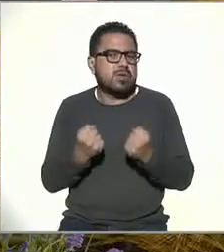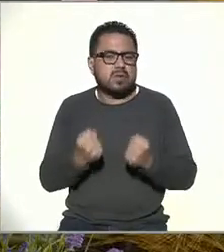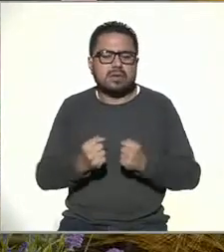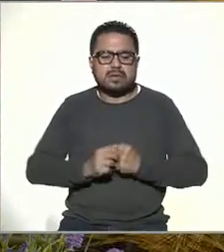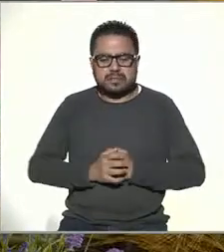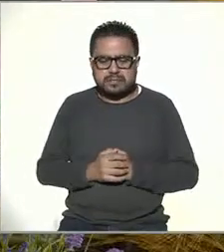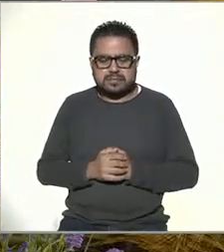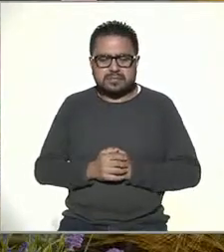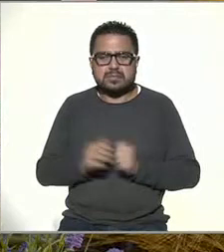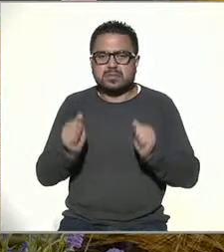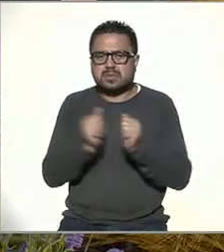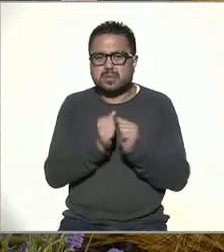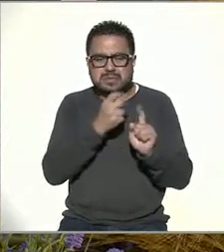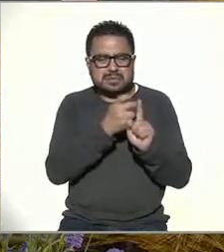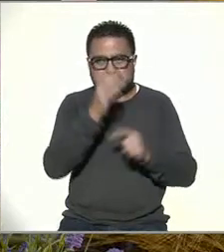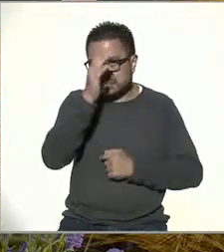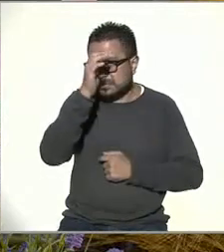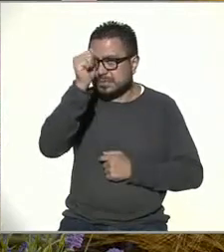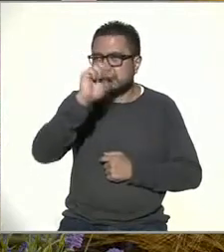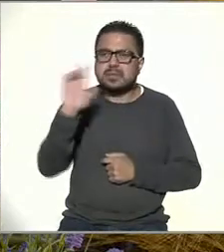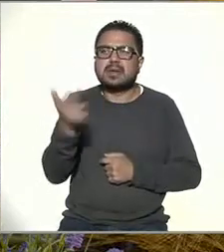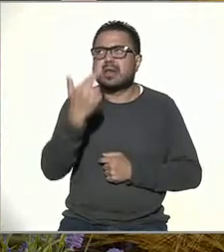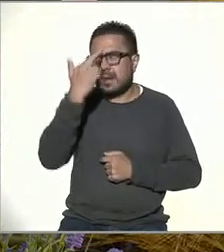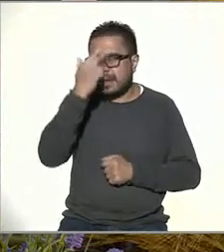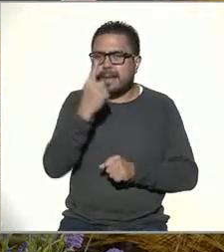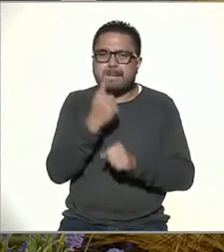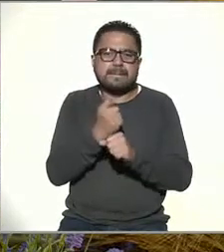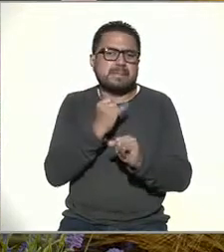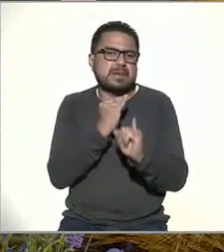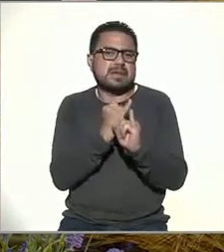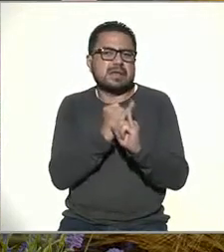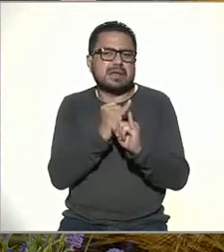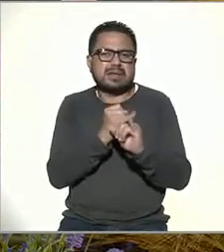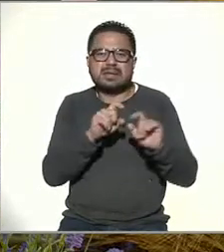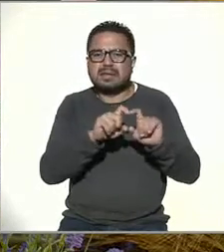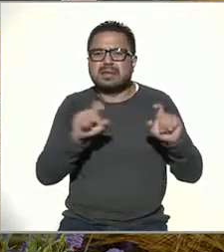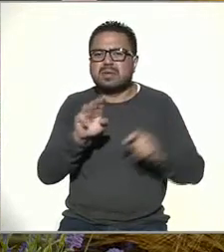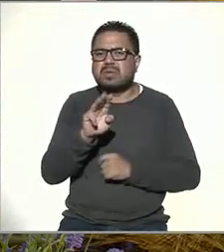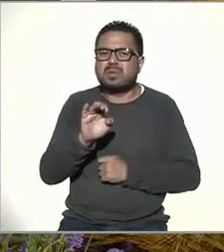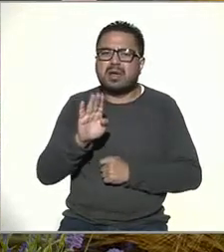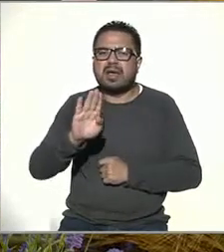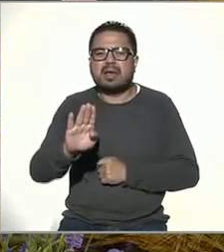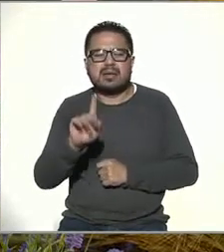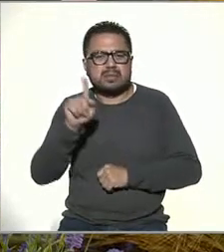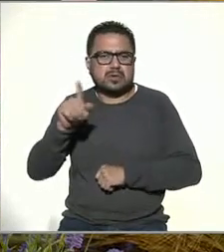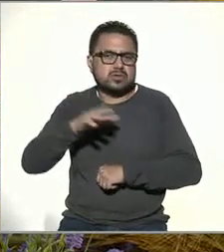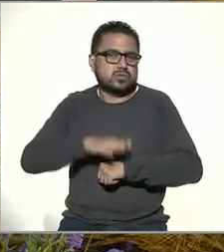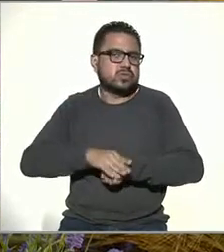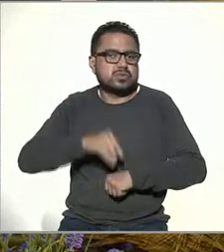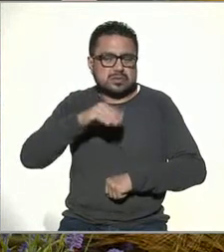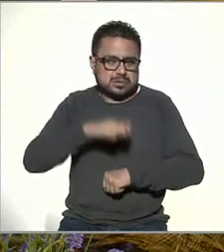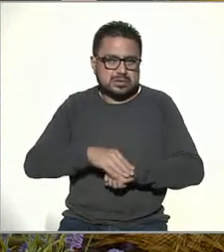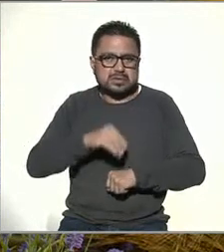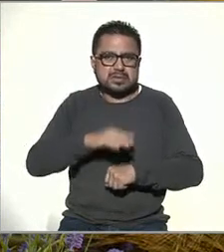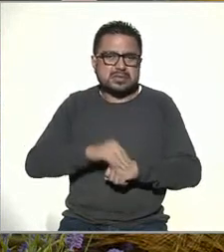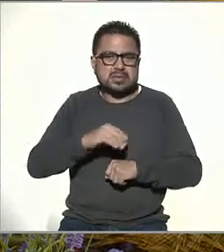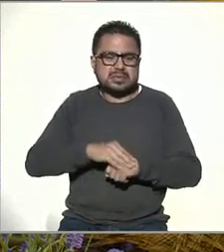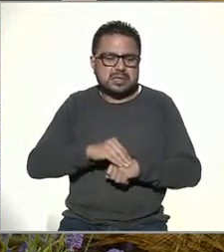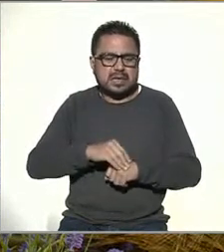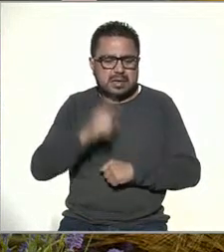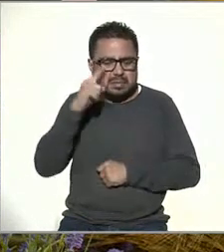Y a través de este concepto, recuerdo que la primera página web en Internet era del CERN, en Suiza, ¿no? Entonces, para